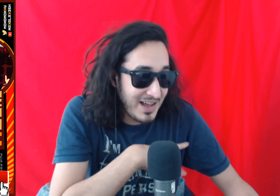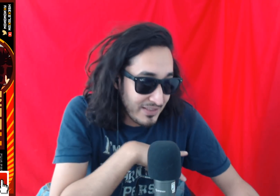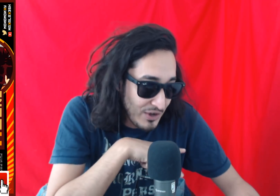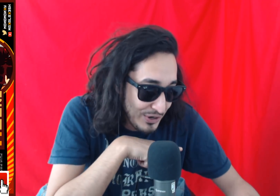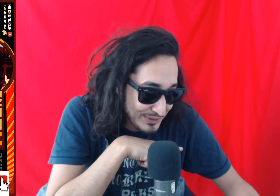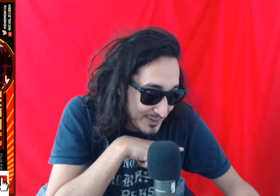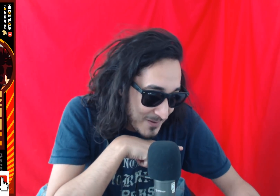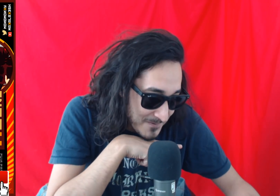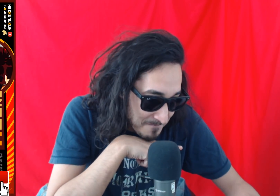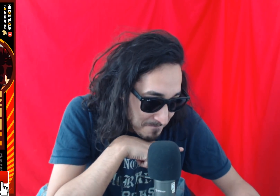suscríbete, adiós